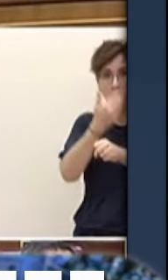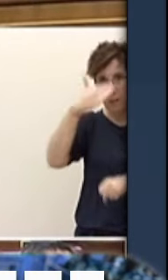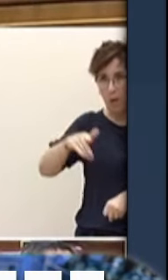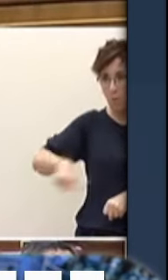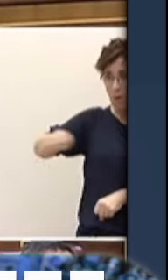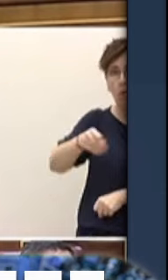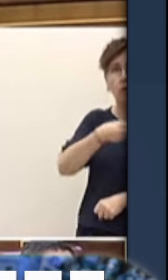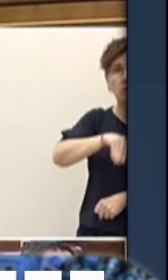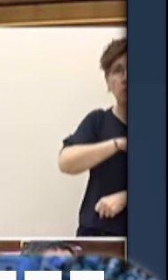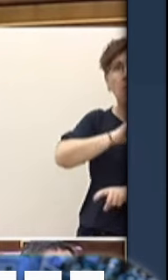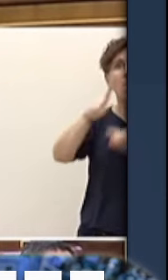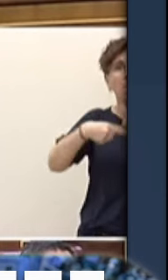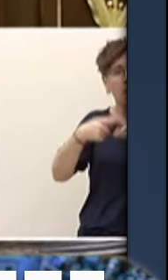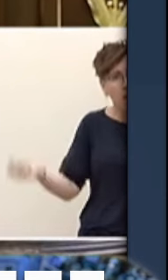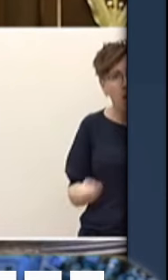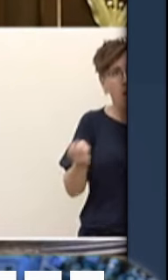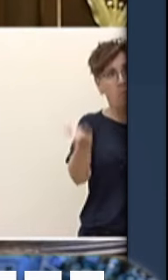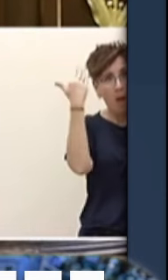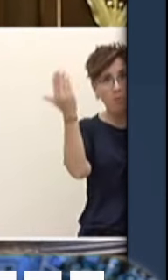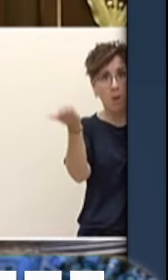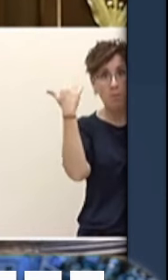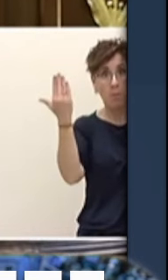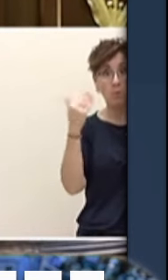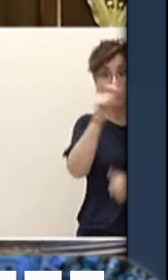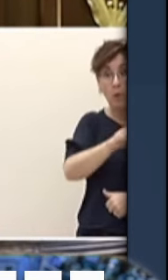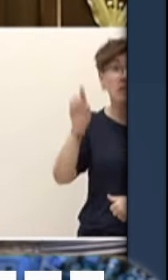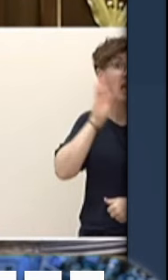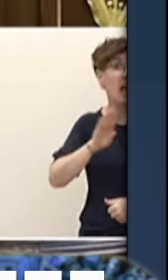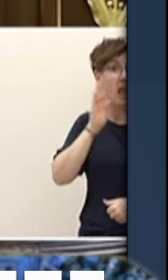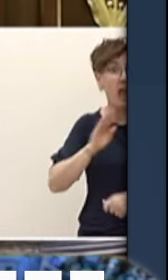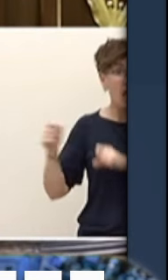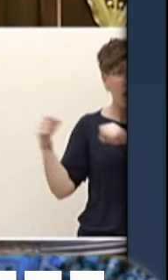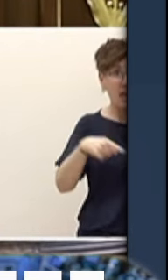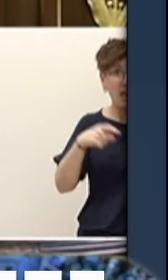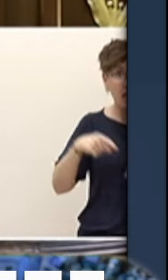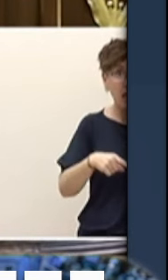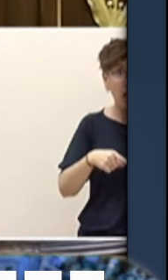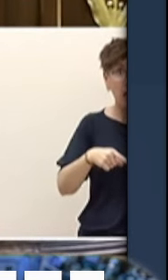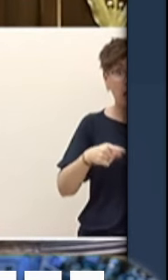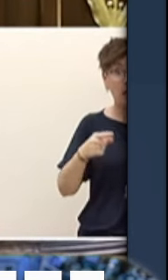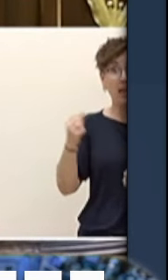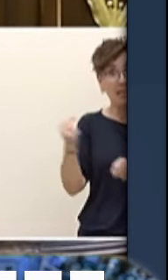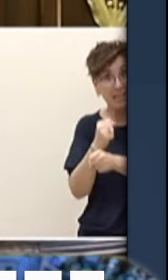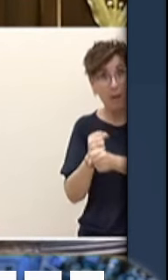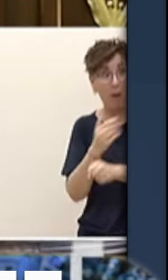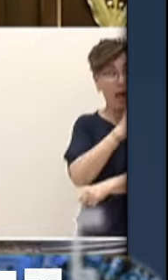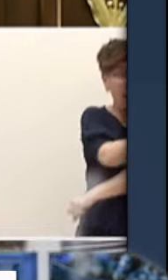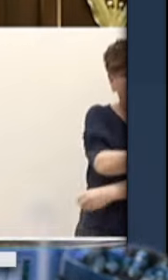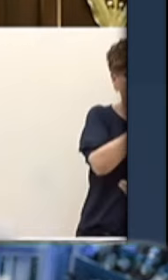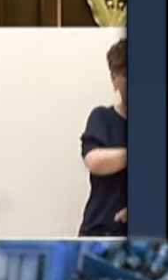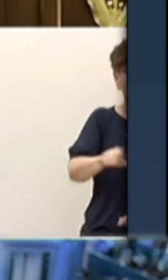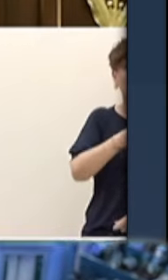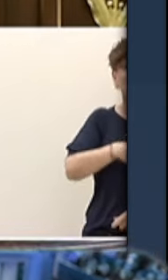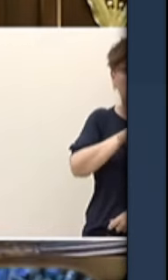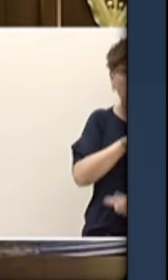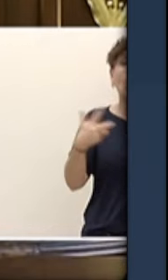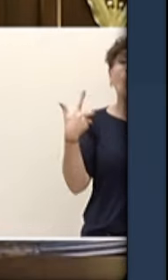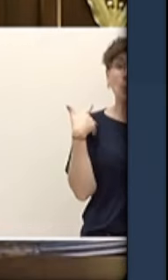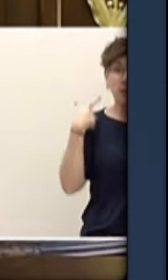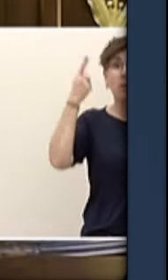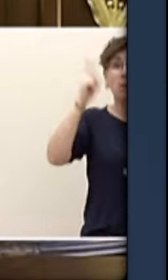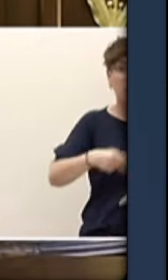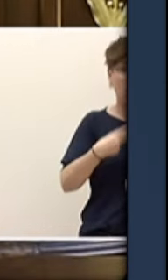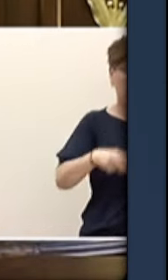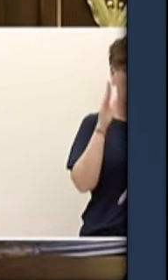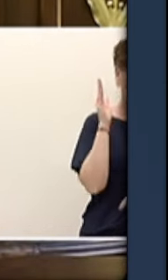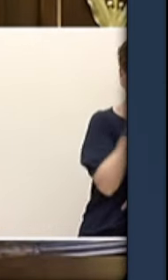legales esos que codo con codo trabajan con los españoles son también víctimas de su política señor Sánchez. Y lo más importante los españoles y